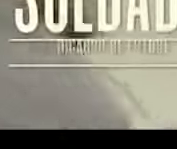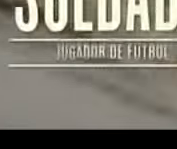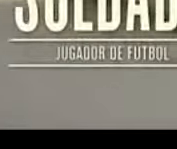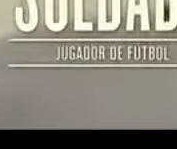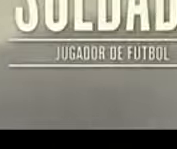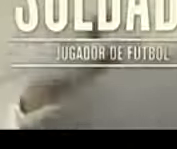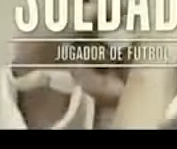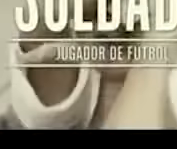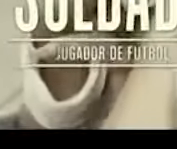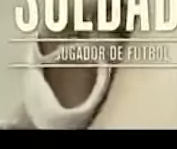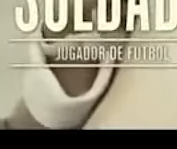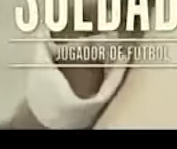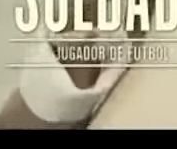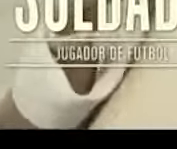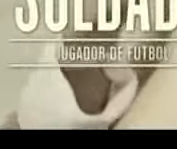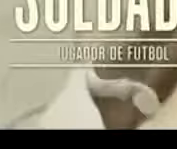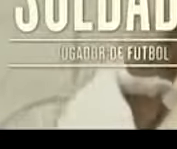yo te llevo porque ya está luego